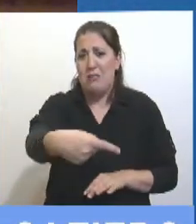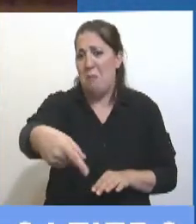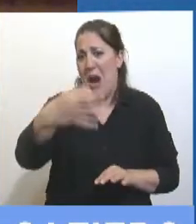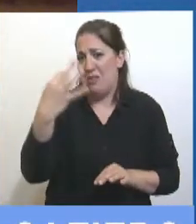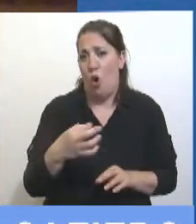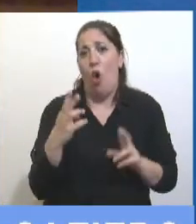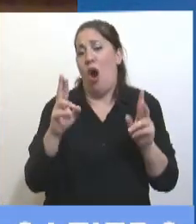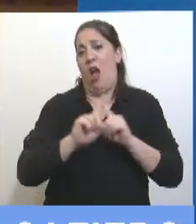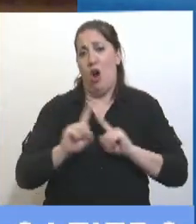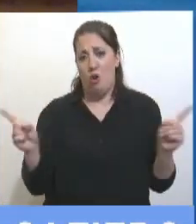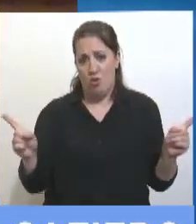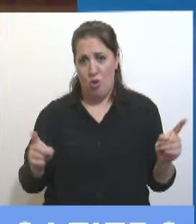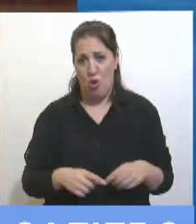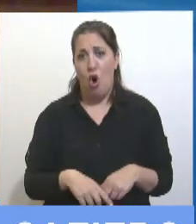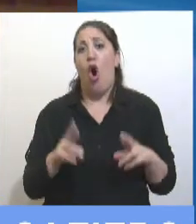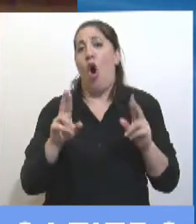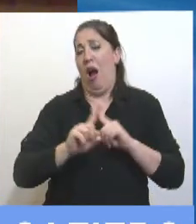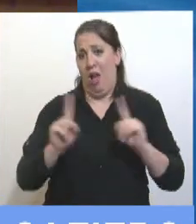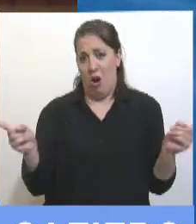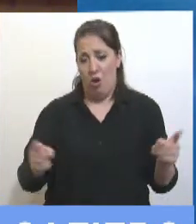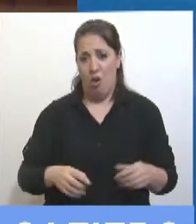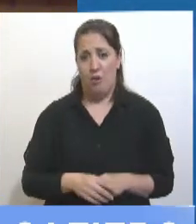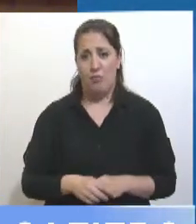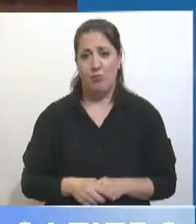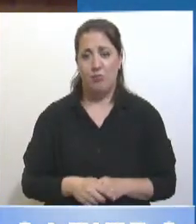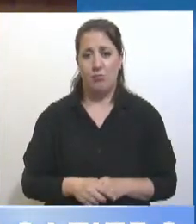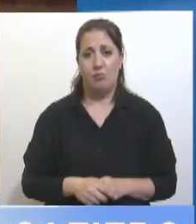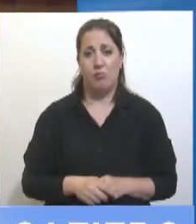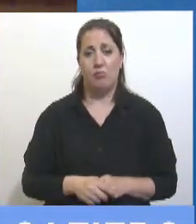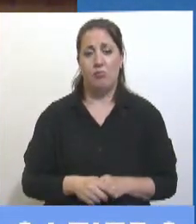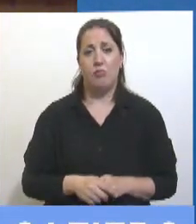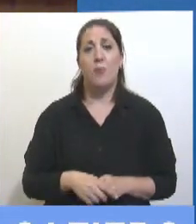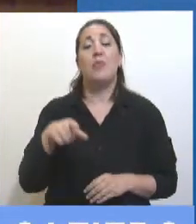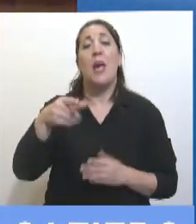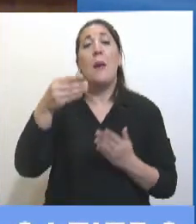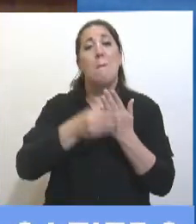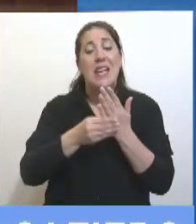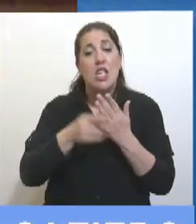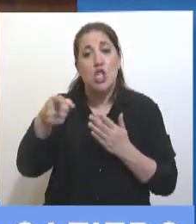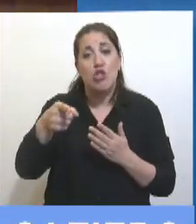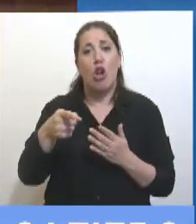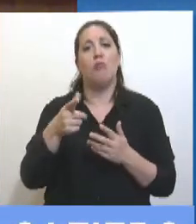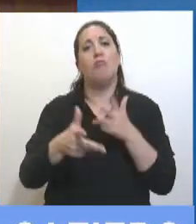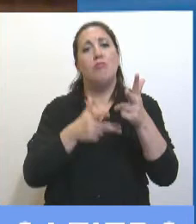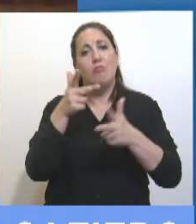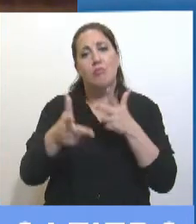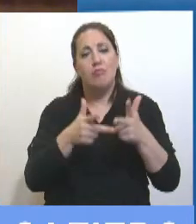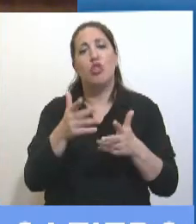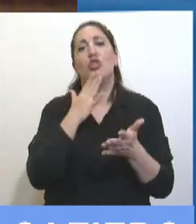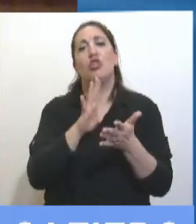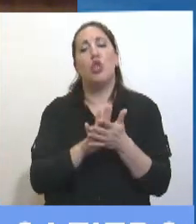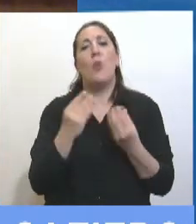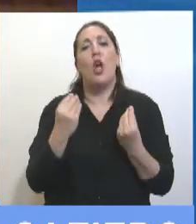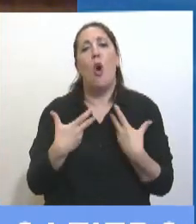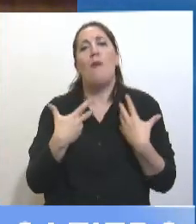Ojalá no terminemos en un default. Nos habló el ministro del esfuerzo educativo